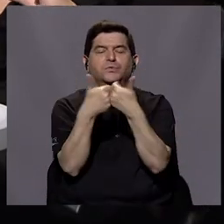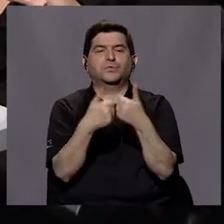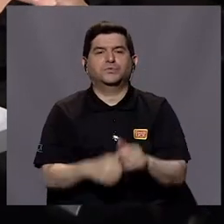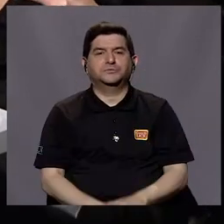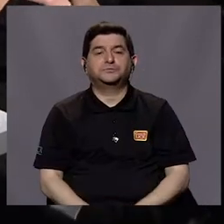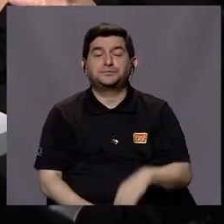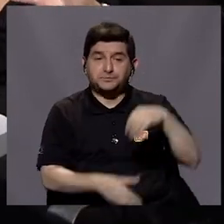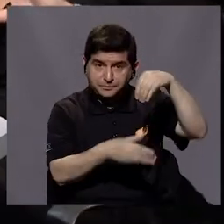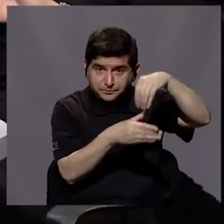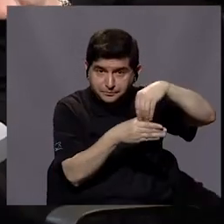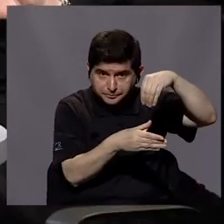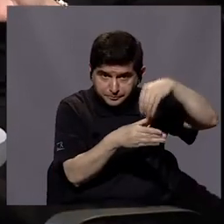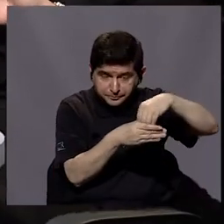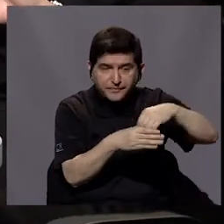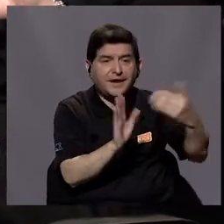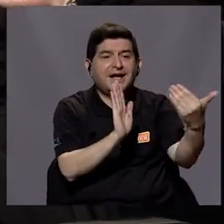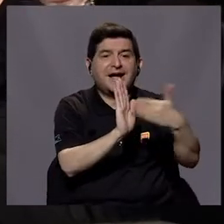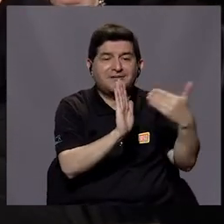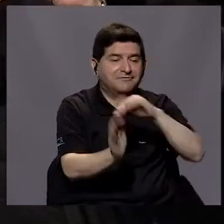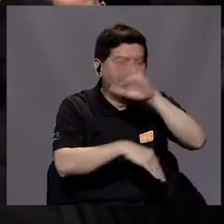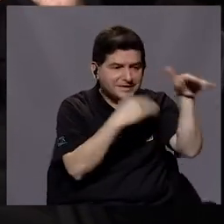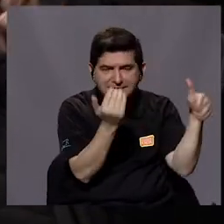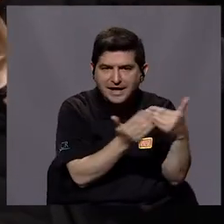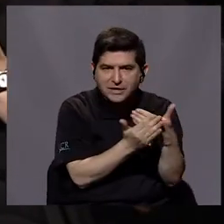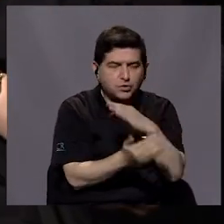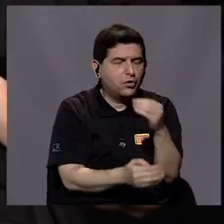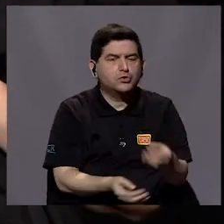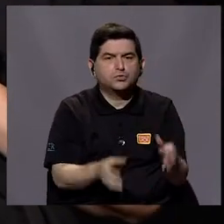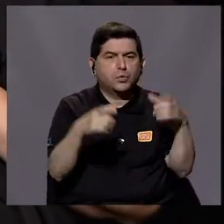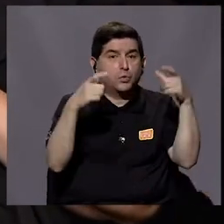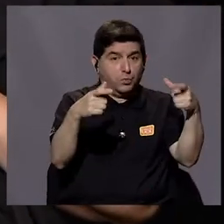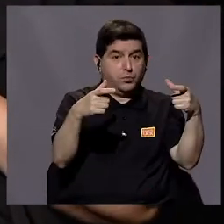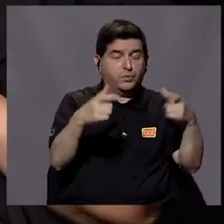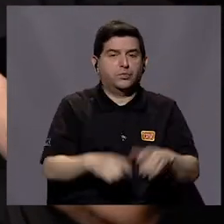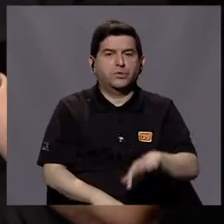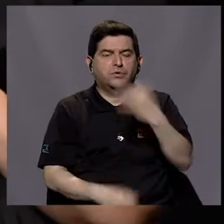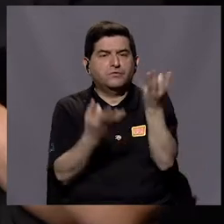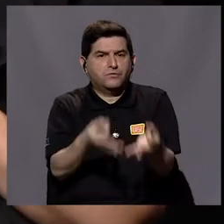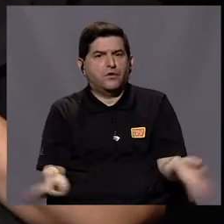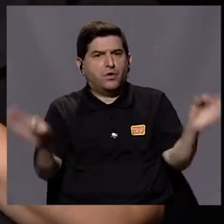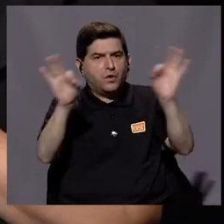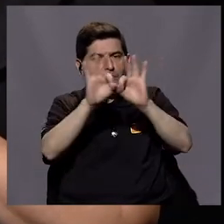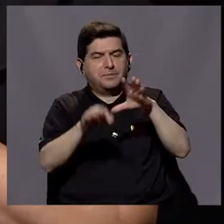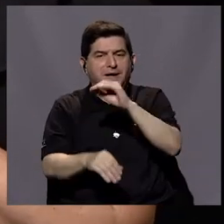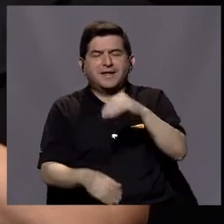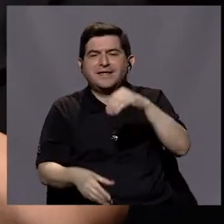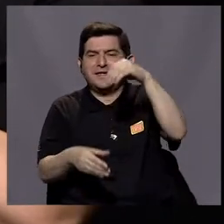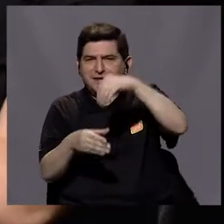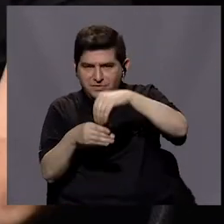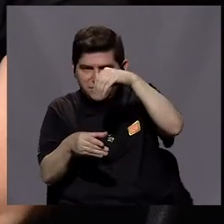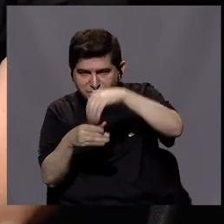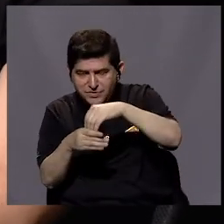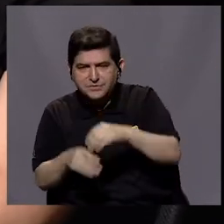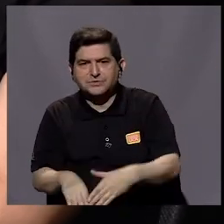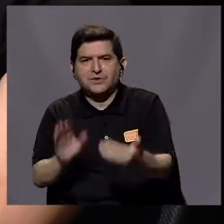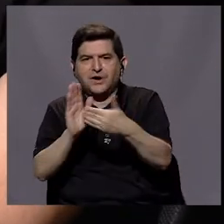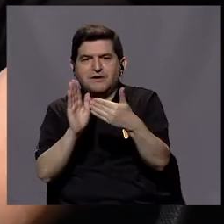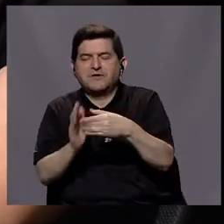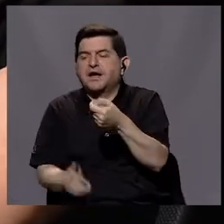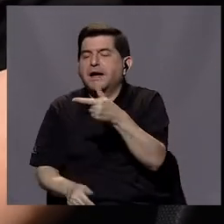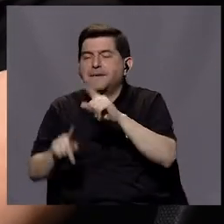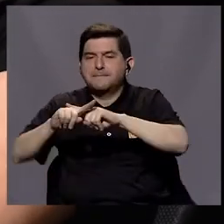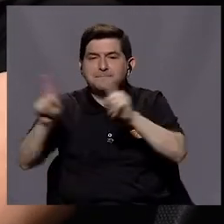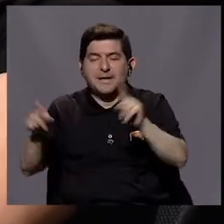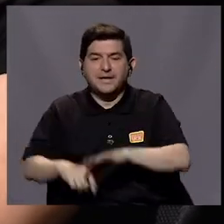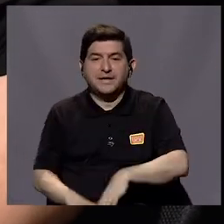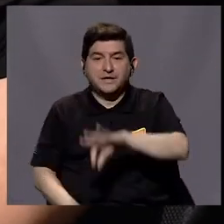grupos, como el aporte que hacemos que afecta a todos o a muchos de una manera importante y el aporte que hacemos que afecta